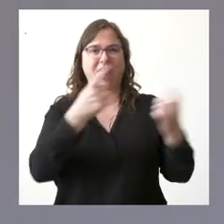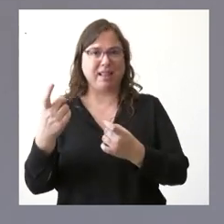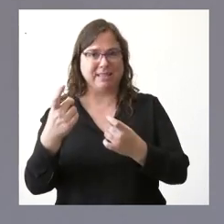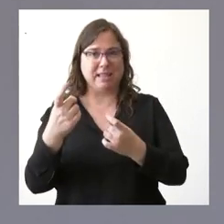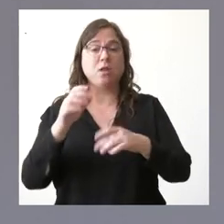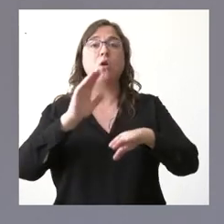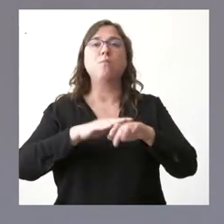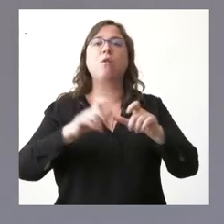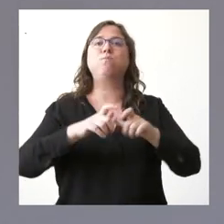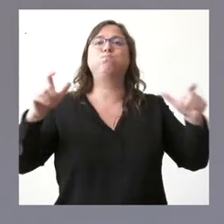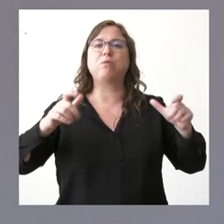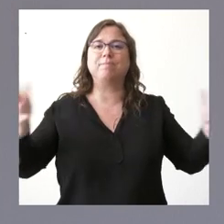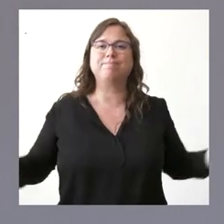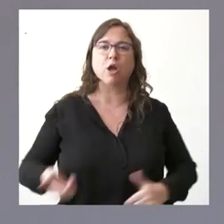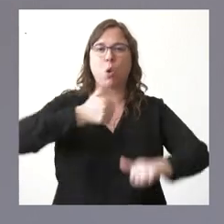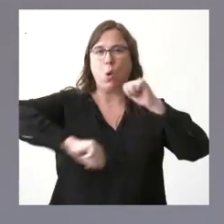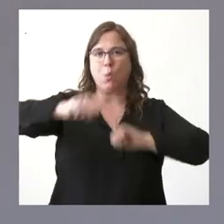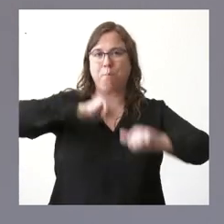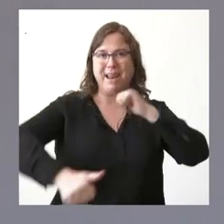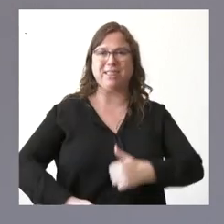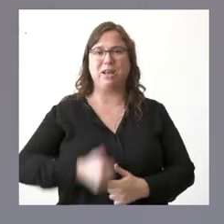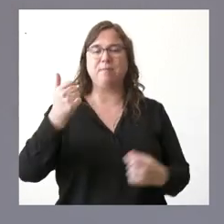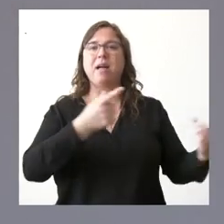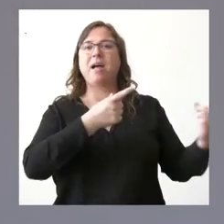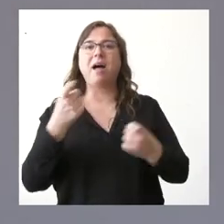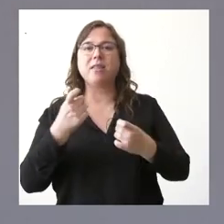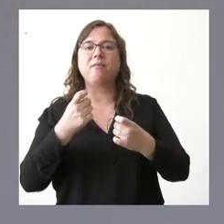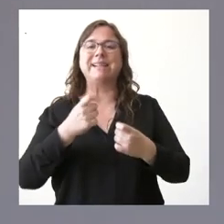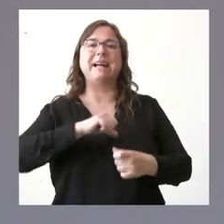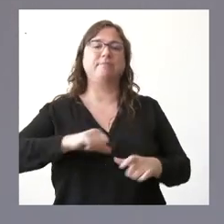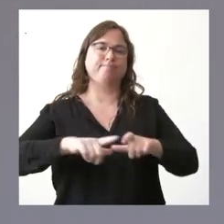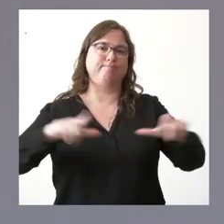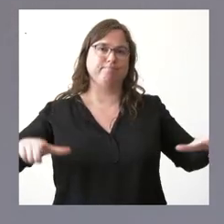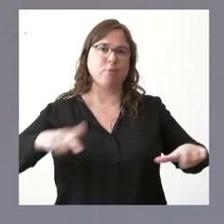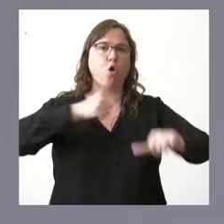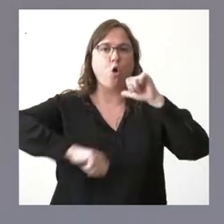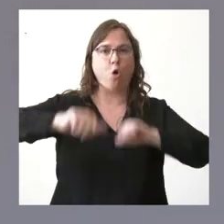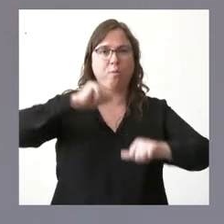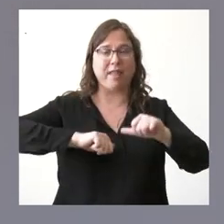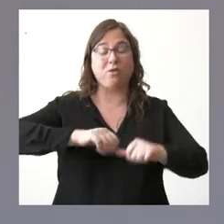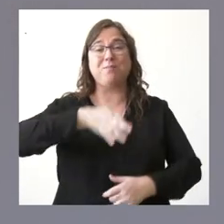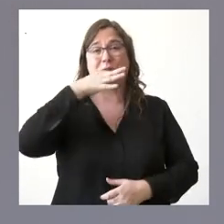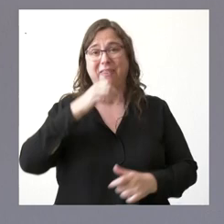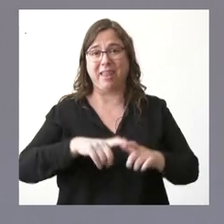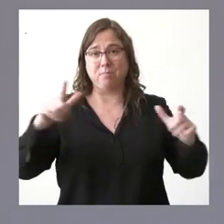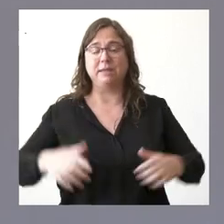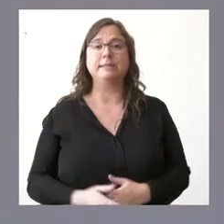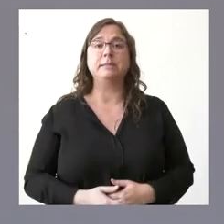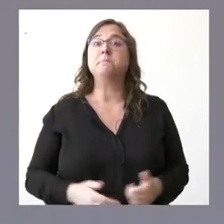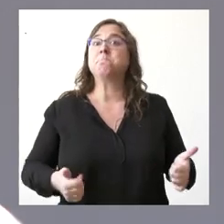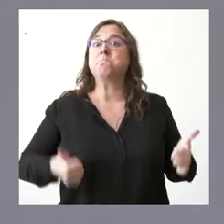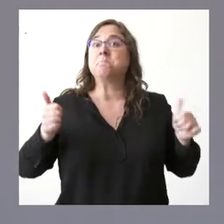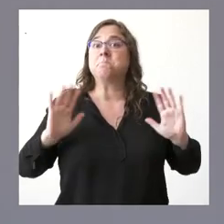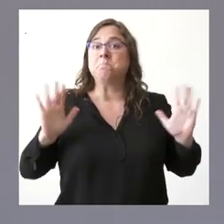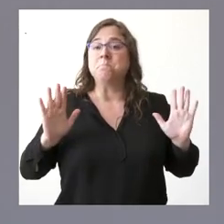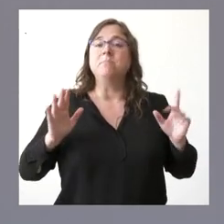incremento de la actividad quirúrgica al abrirse los quirófanos y las operaciones durante el horario de tarde. Y, sin más, pues quedamos en la